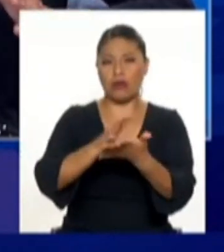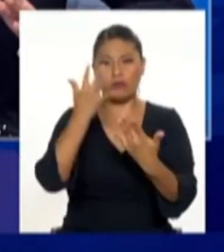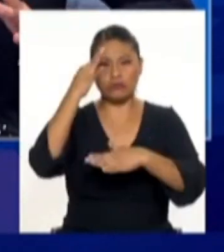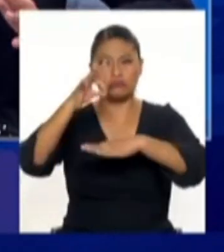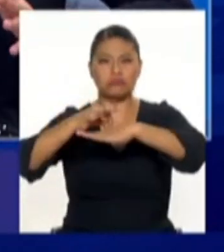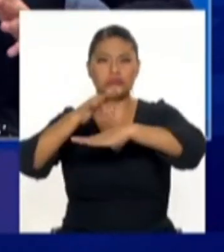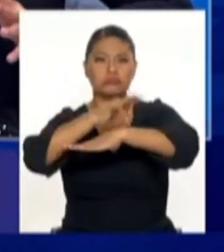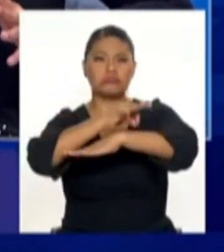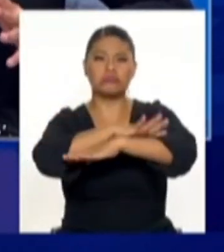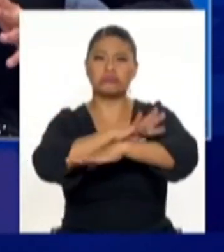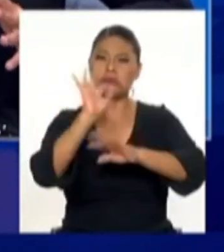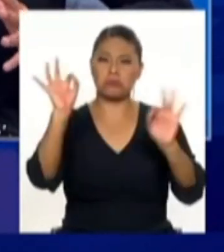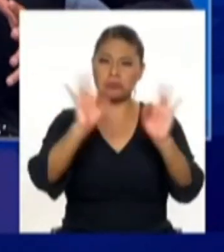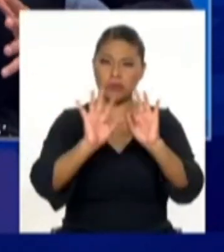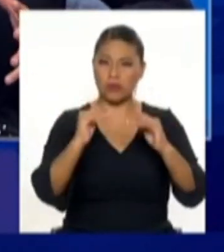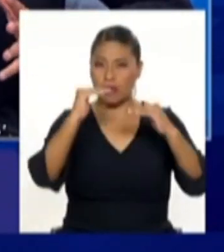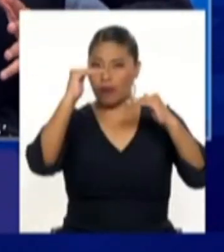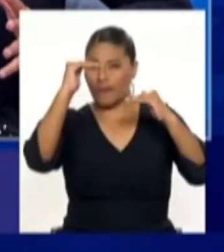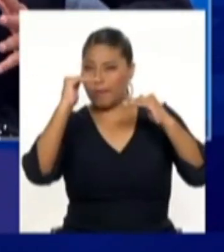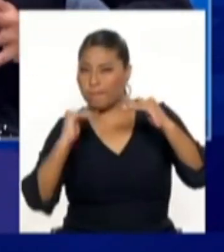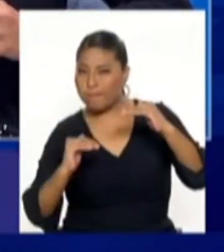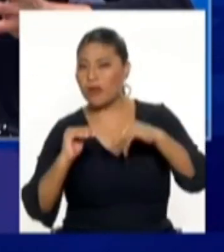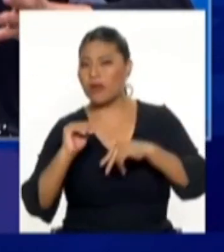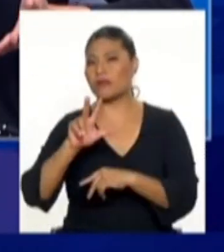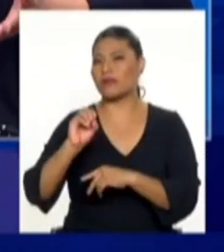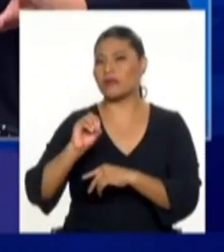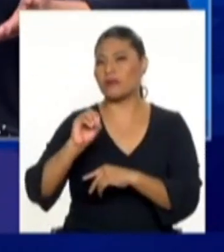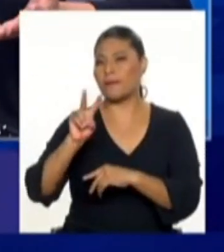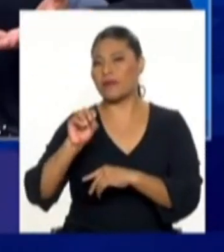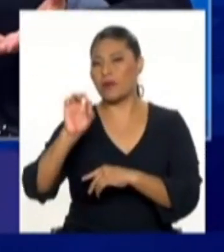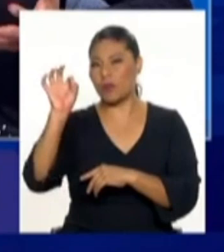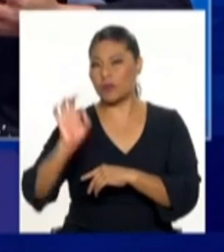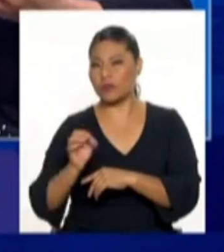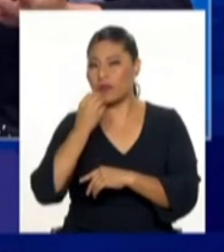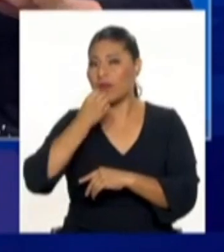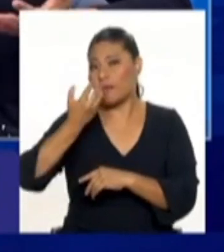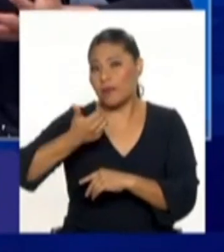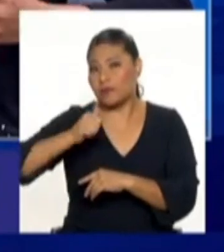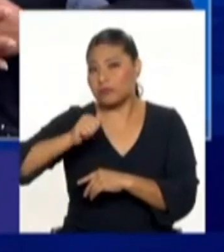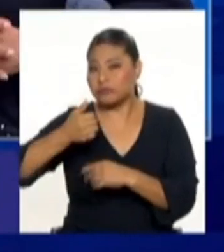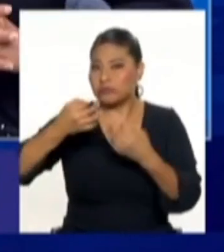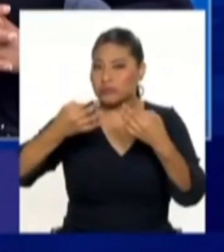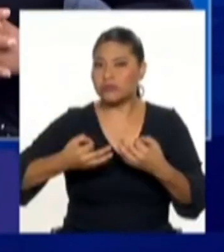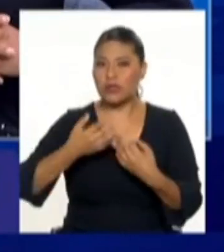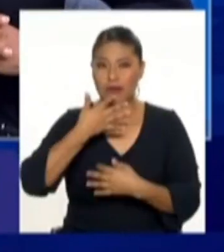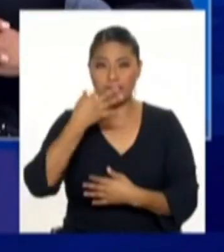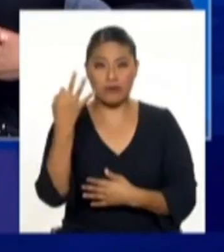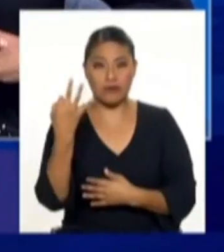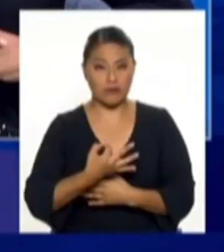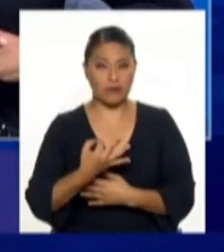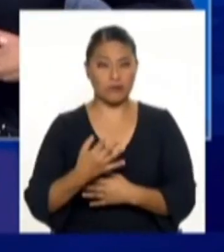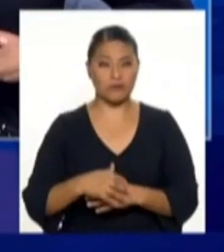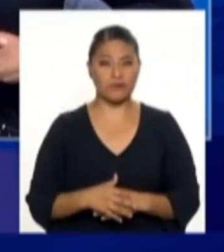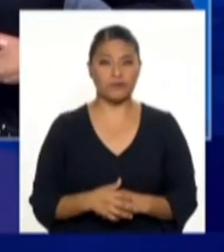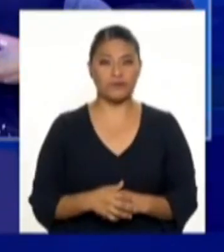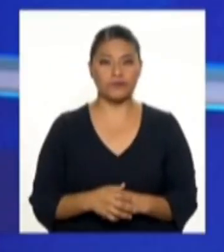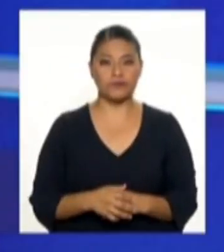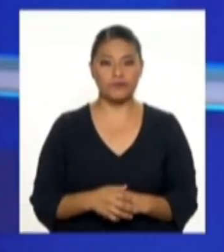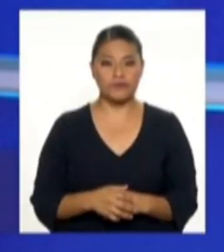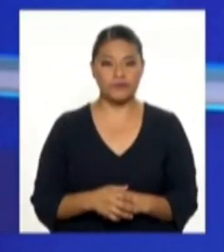orden de, digamos, que había una disminución de un 20, 30%. ¿Esto es real? ¿Cuáles son las acciones que se están tomando al respecto?